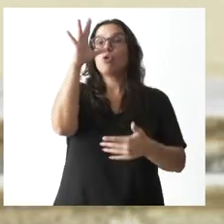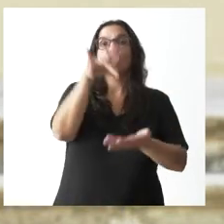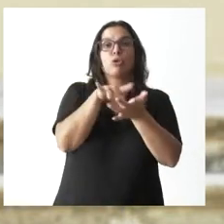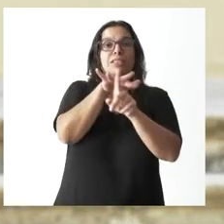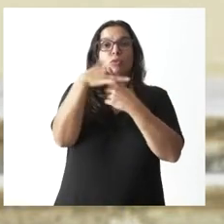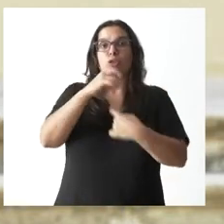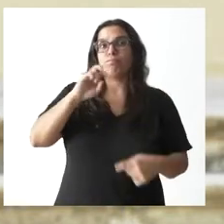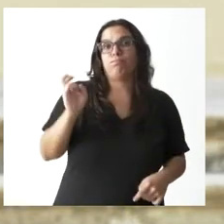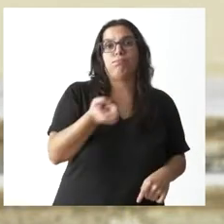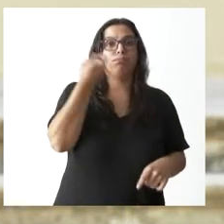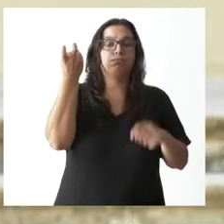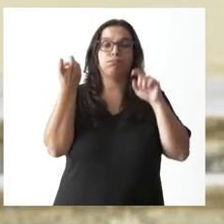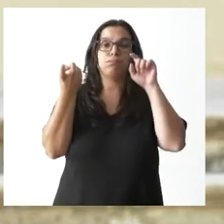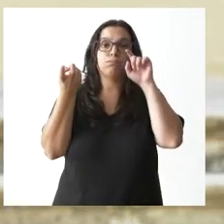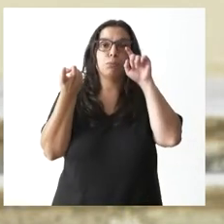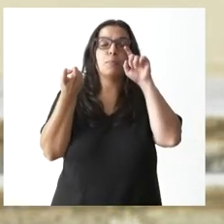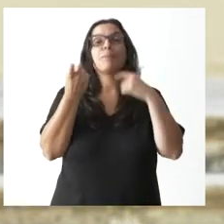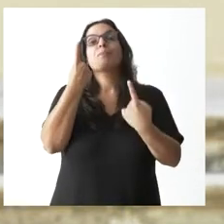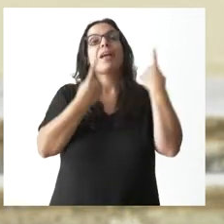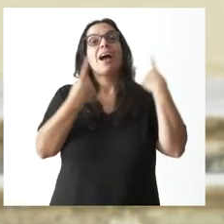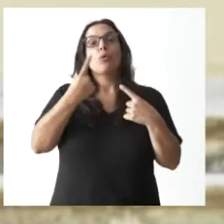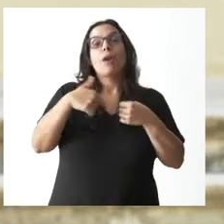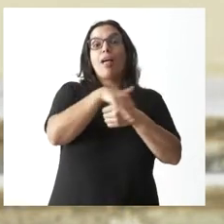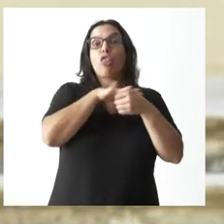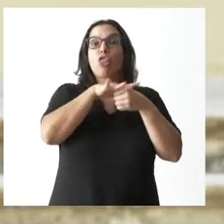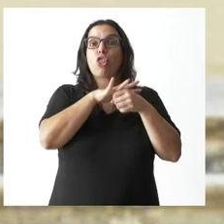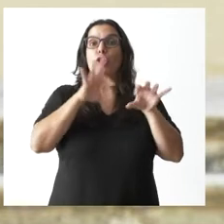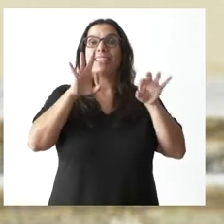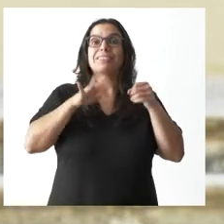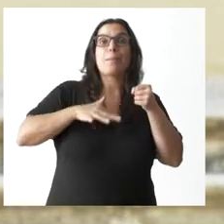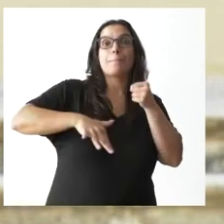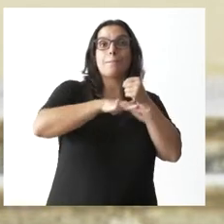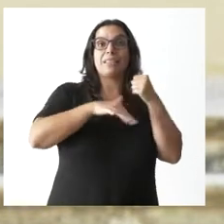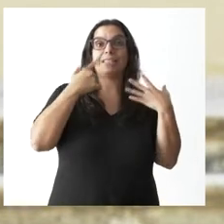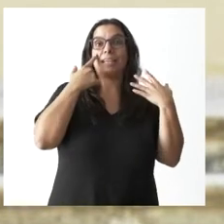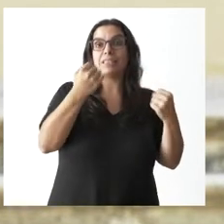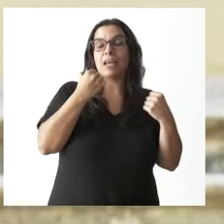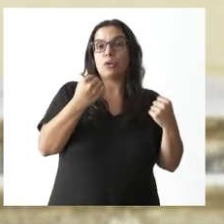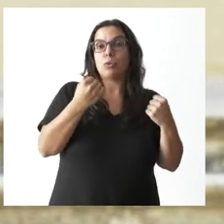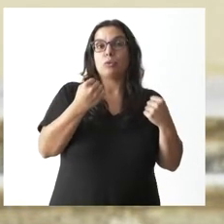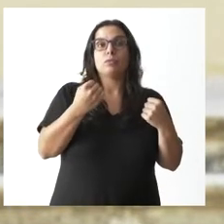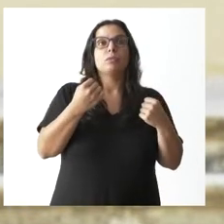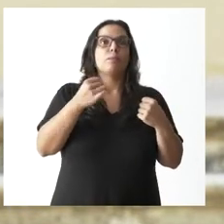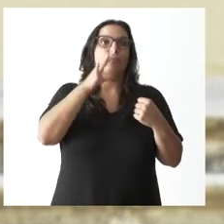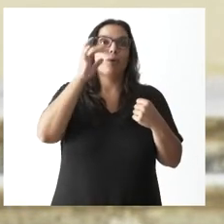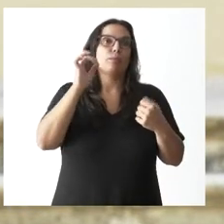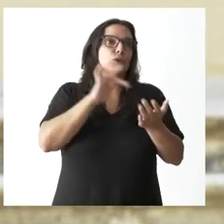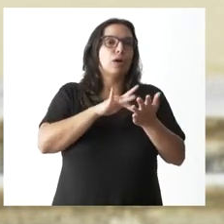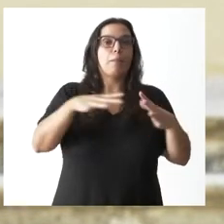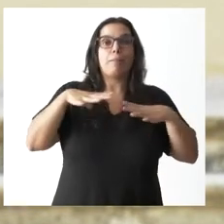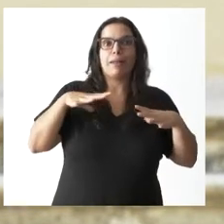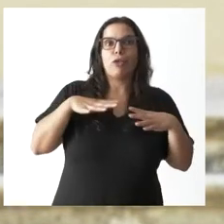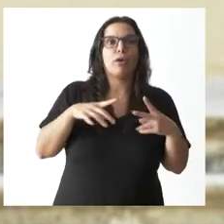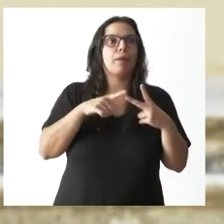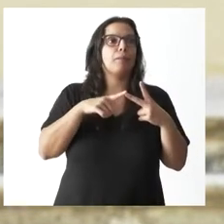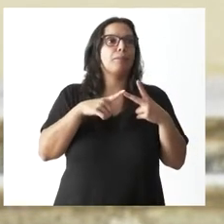en algunas zonas básicas de salud, desde las vacaciones lógicas, situaciones